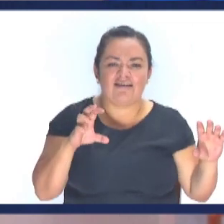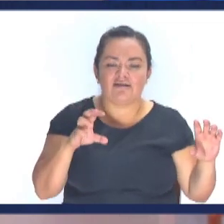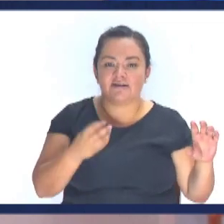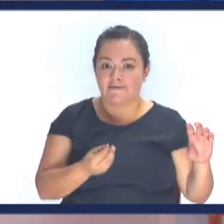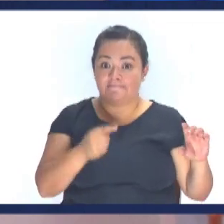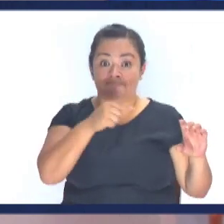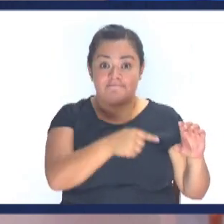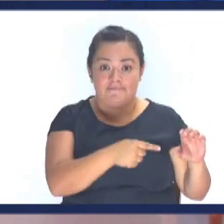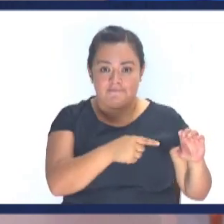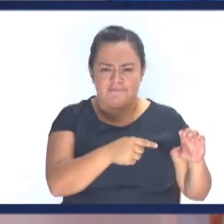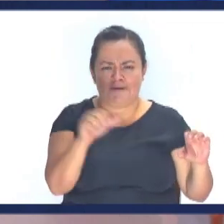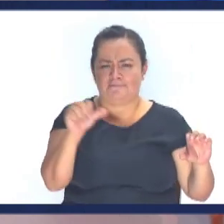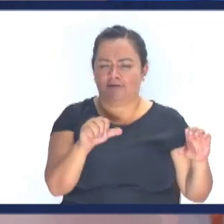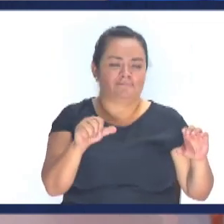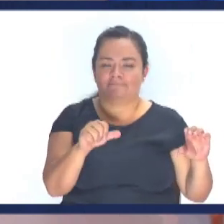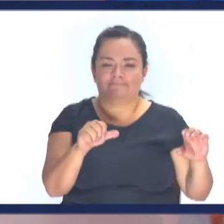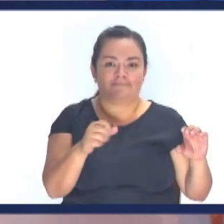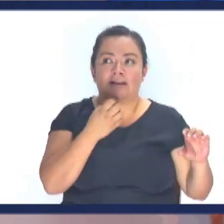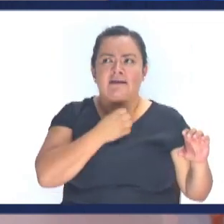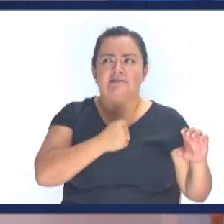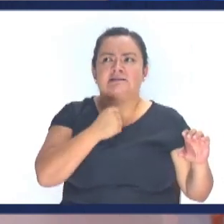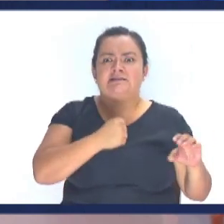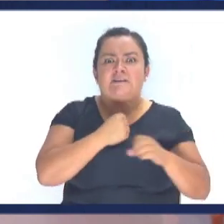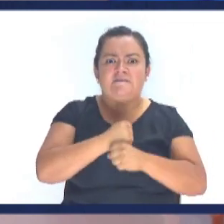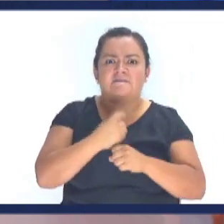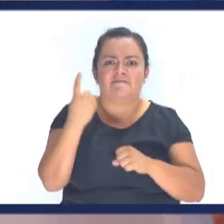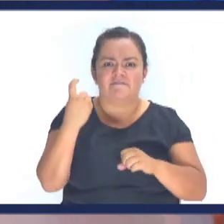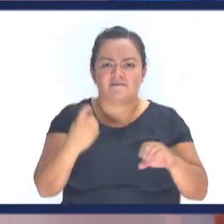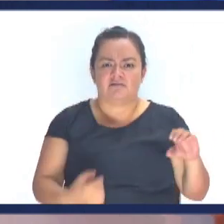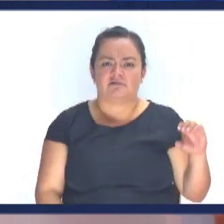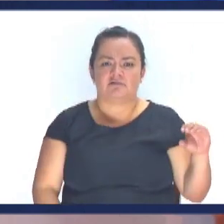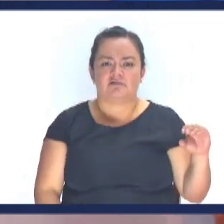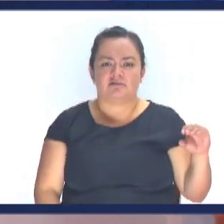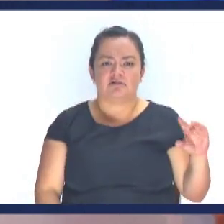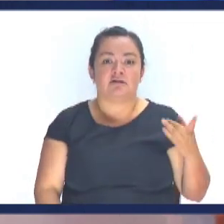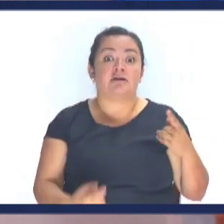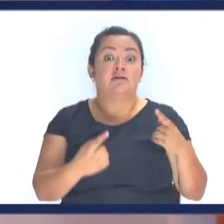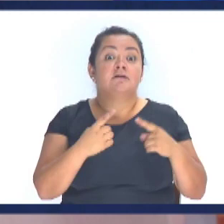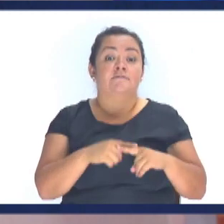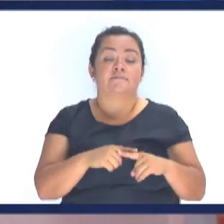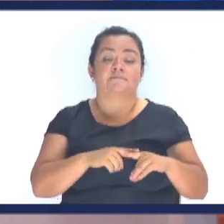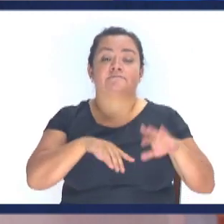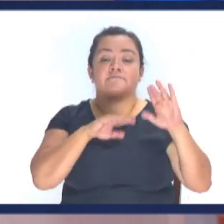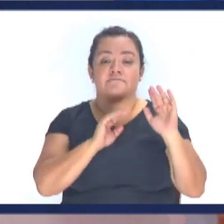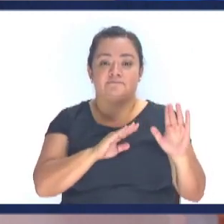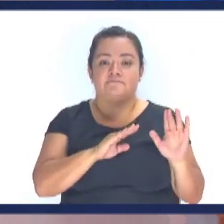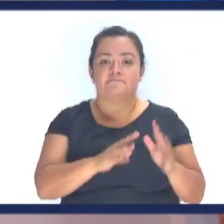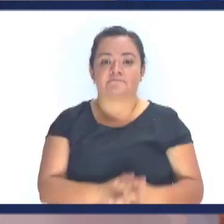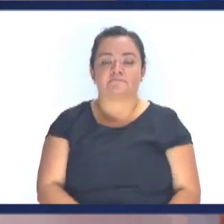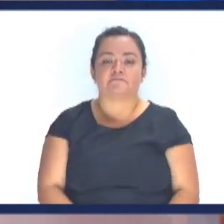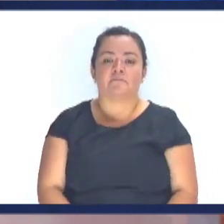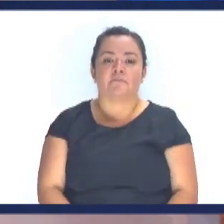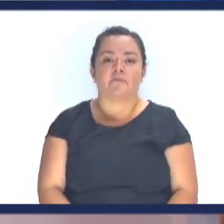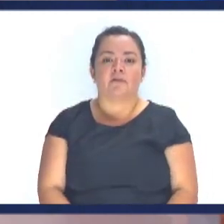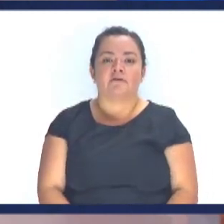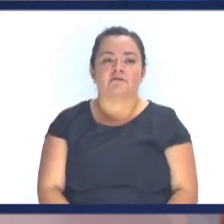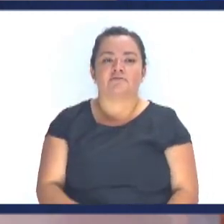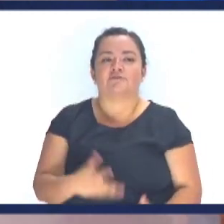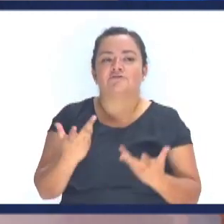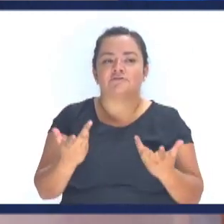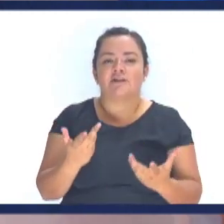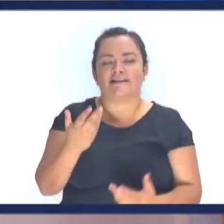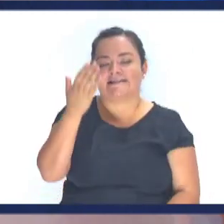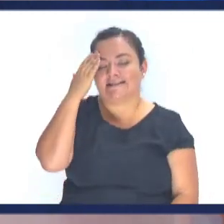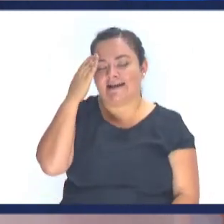miedo El perro no es malo El perro ataca Porque está inseguro Entonces Pero lo respeta Entonces cuando llega hablando